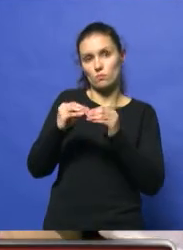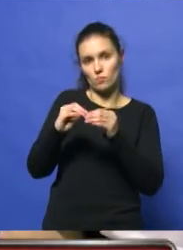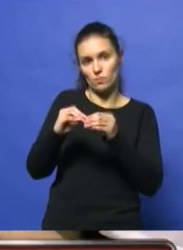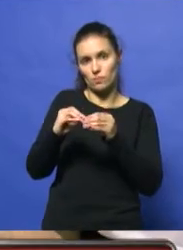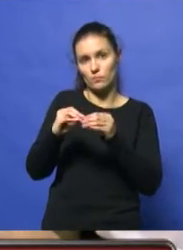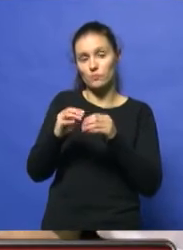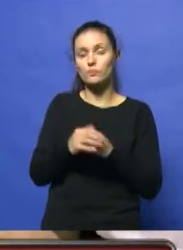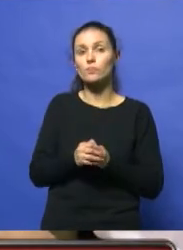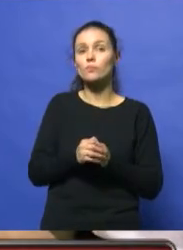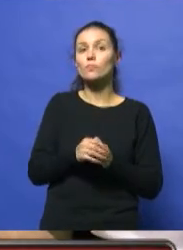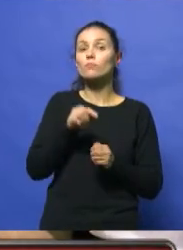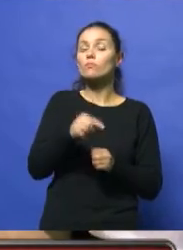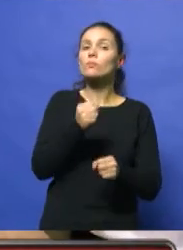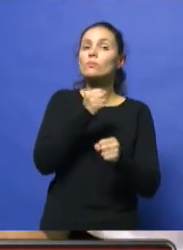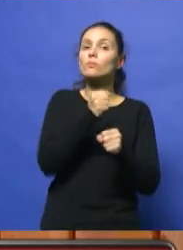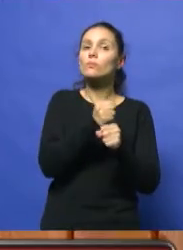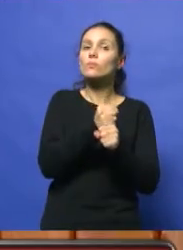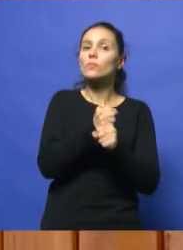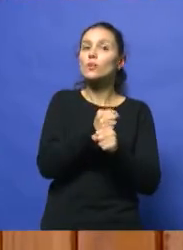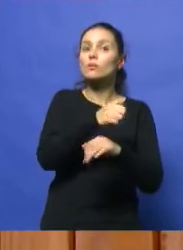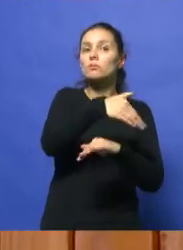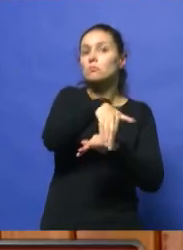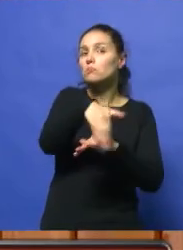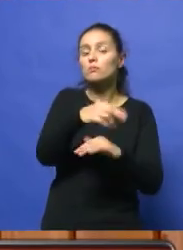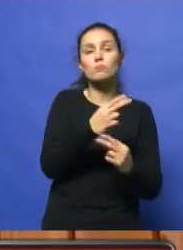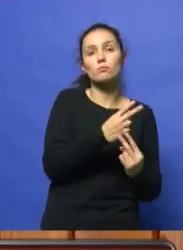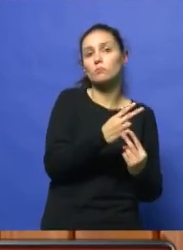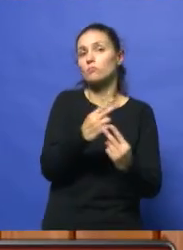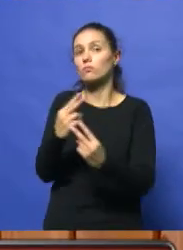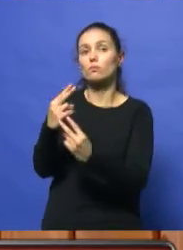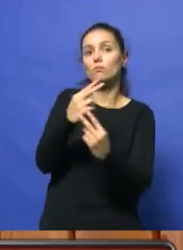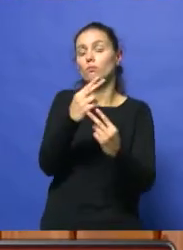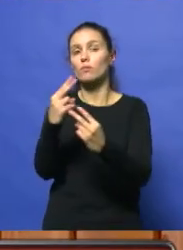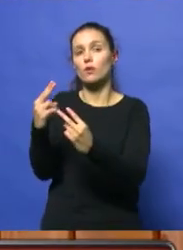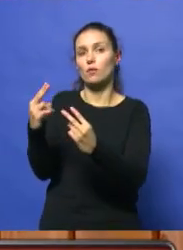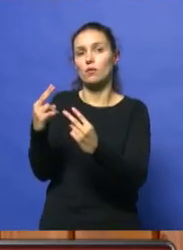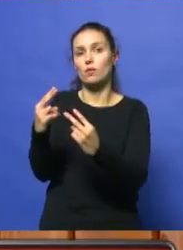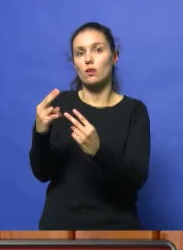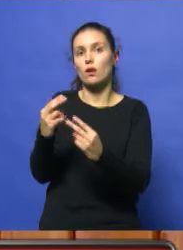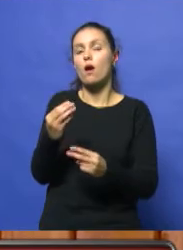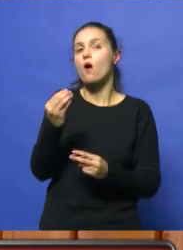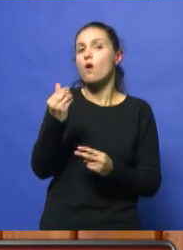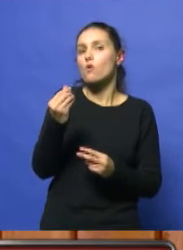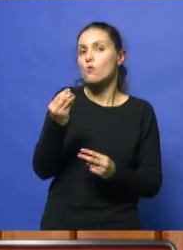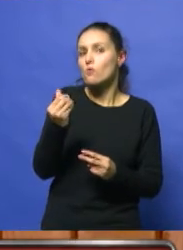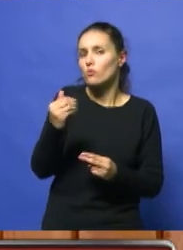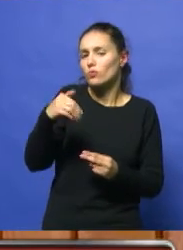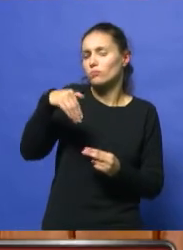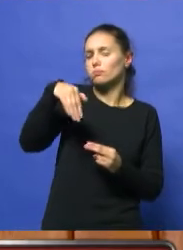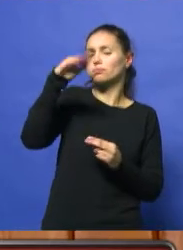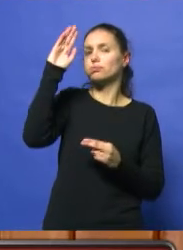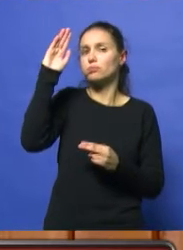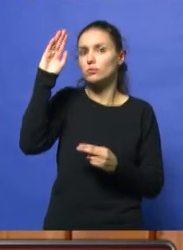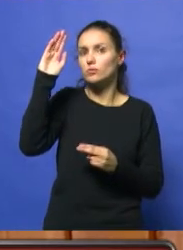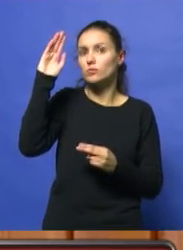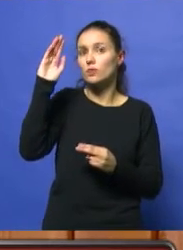un trabajador que está permanentemente en la calle, donde los costos fijos que tiene el viajante son altísimos y ante la